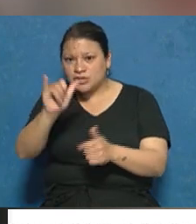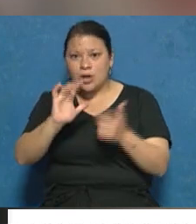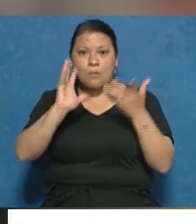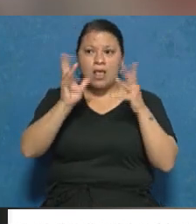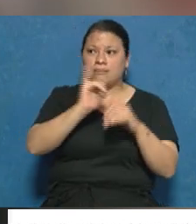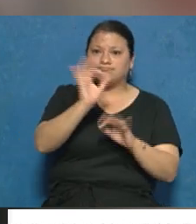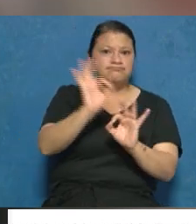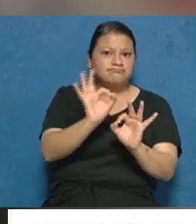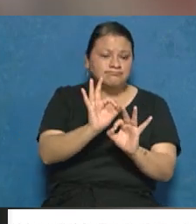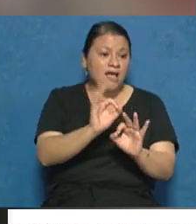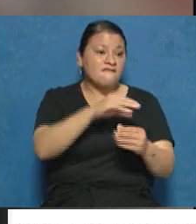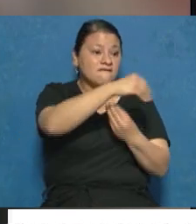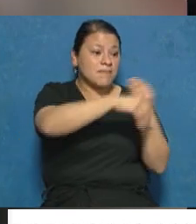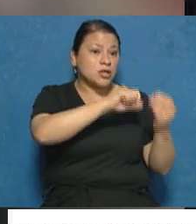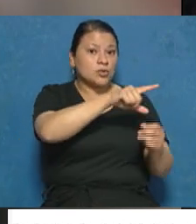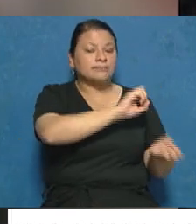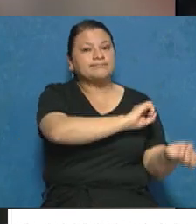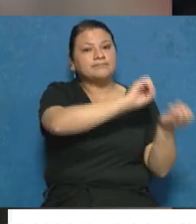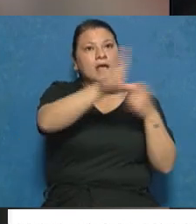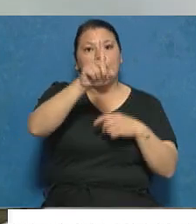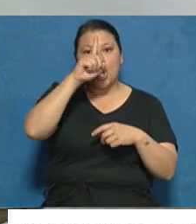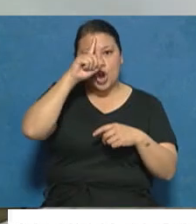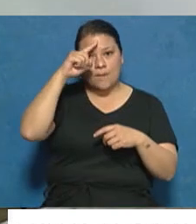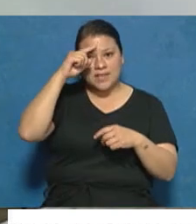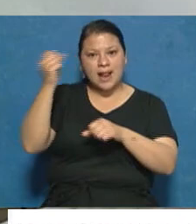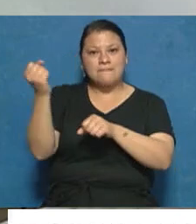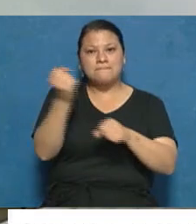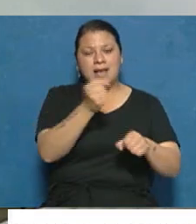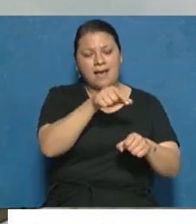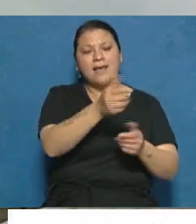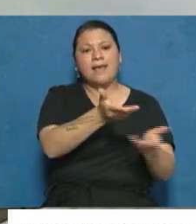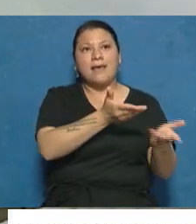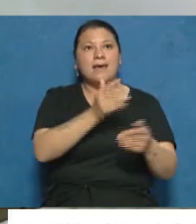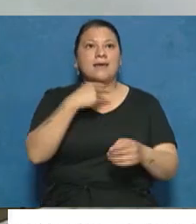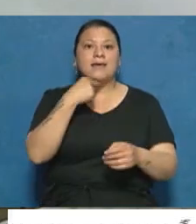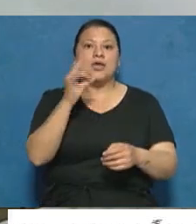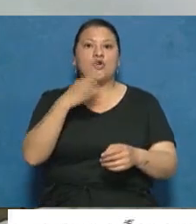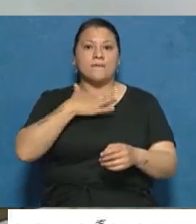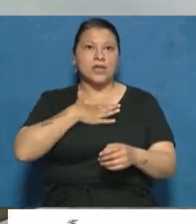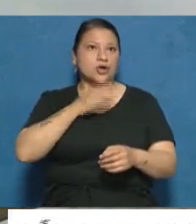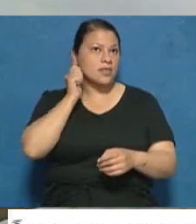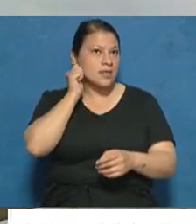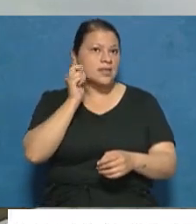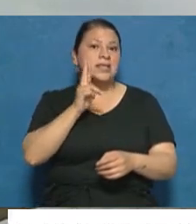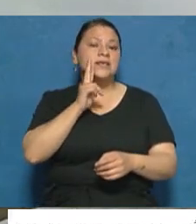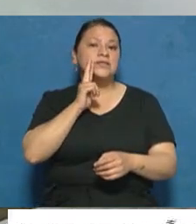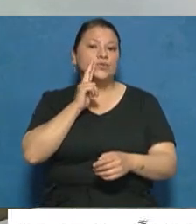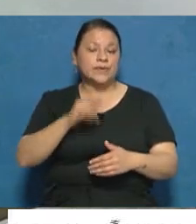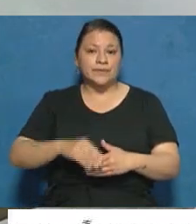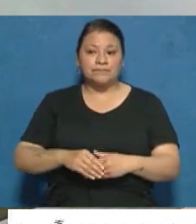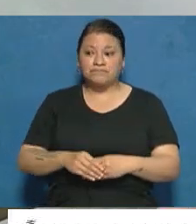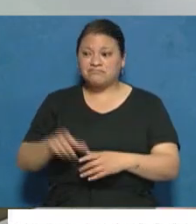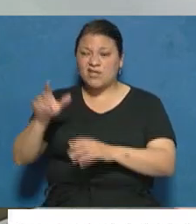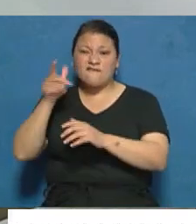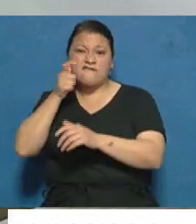familia lo trasladó al hospital Lago Maggiore, donde lo asistieron. Mi hijo tiene 19 años. Esta gente cuando lo